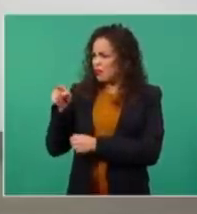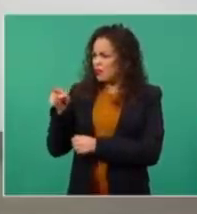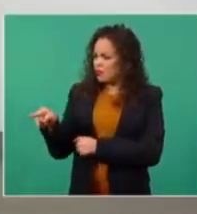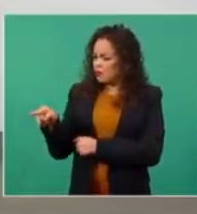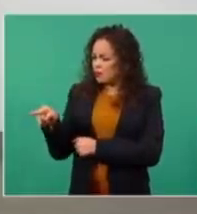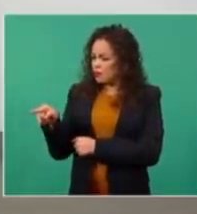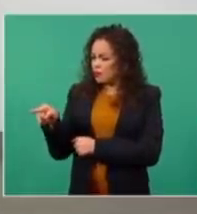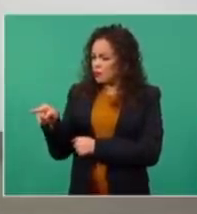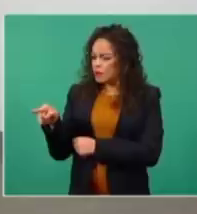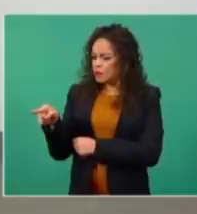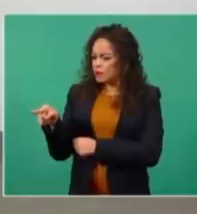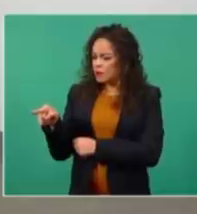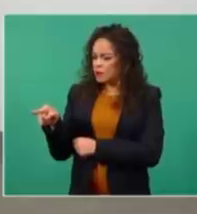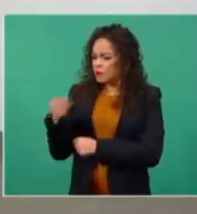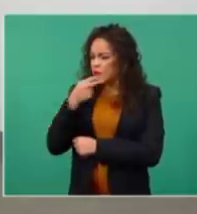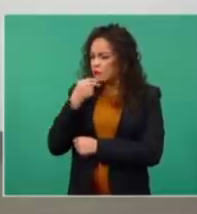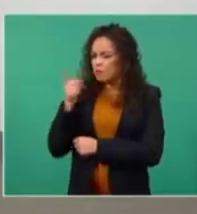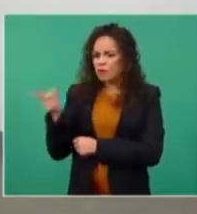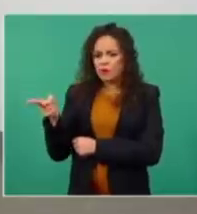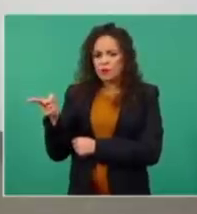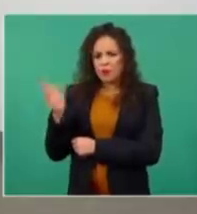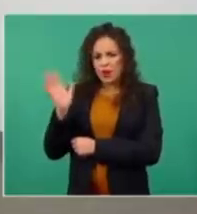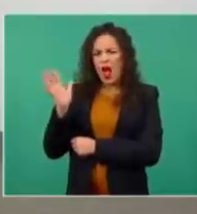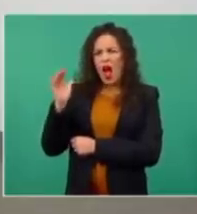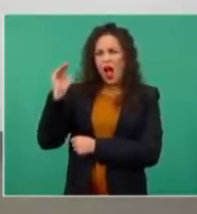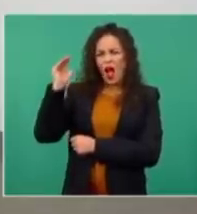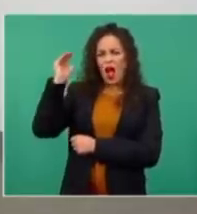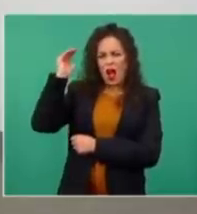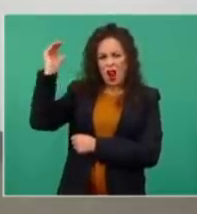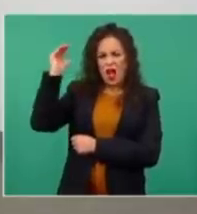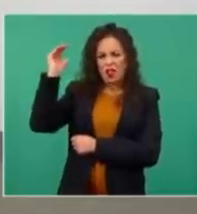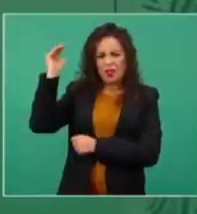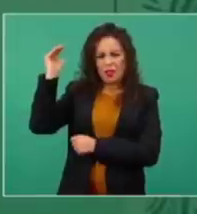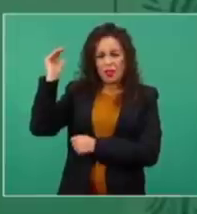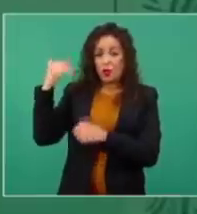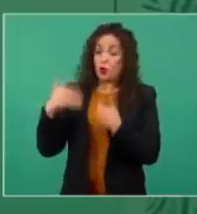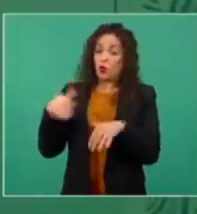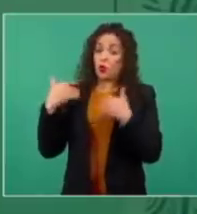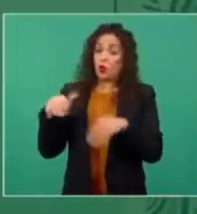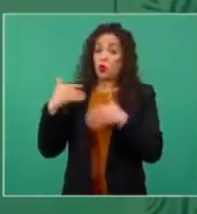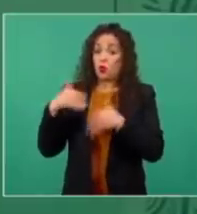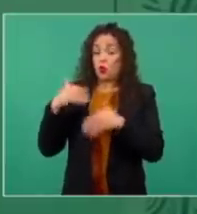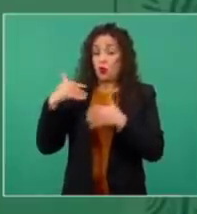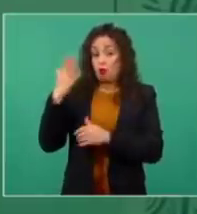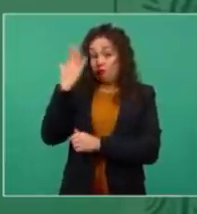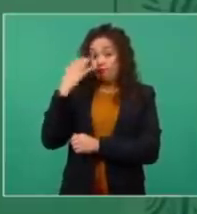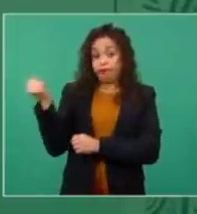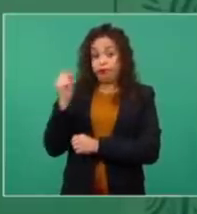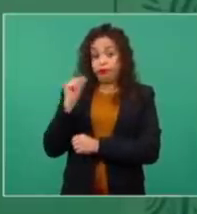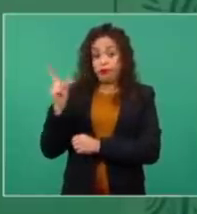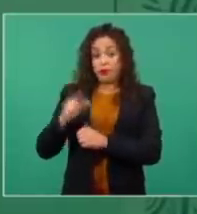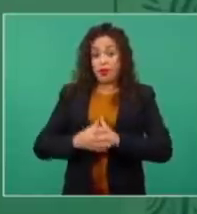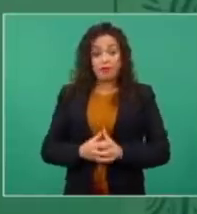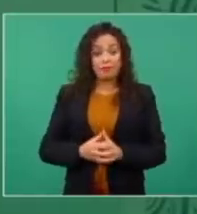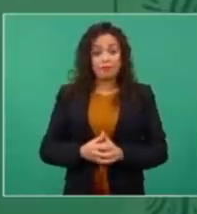ya grande, de prestigio. No,